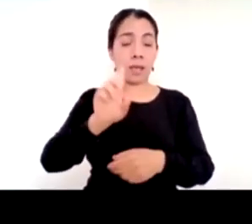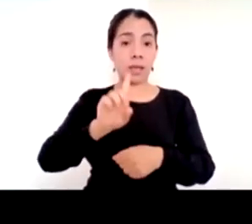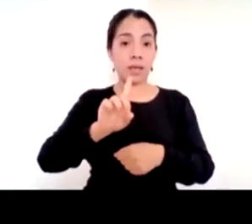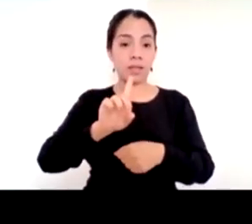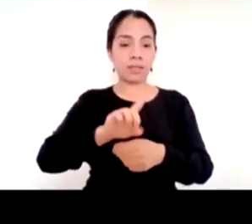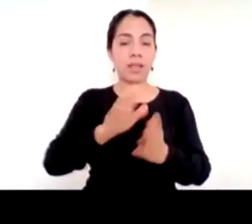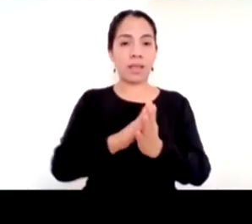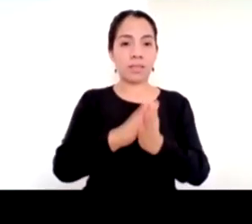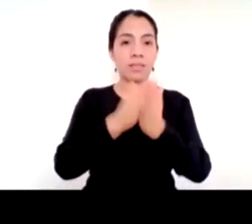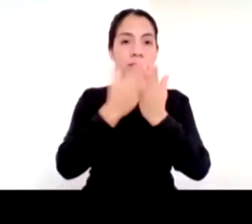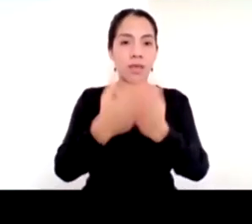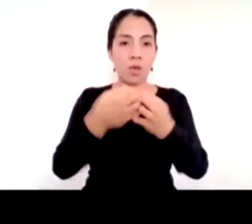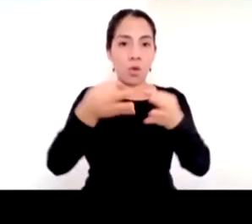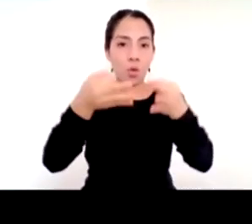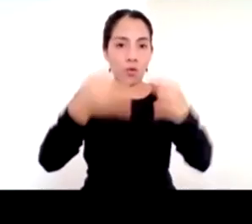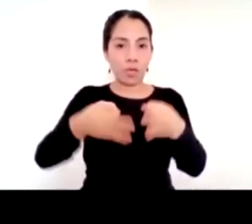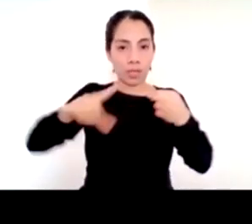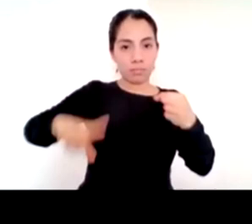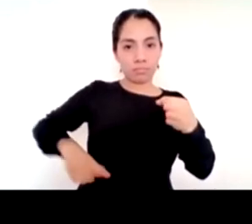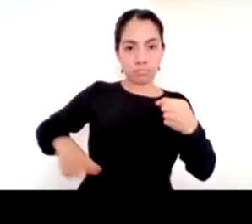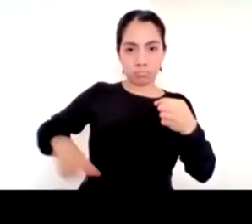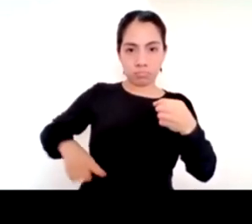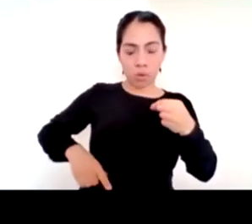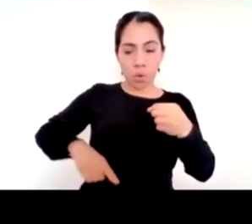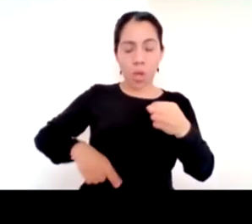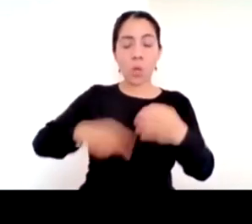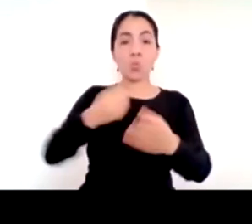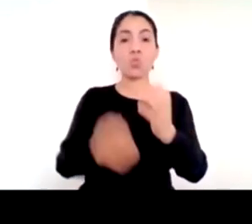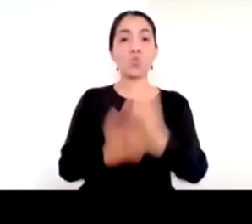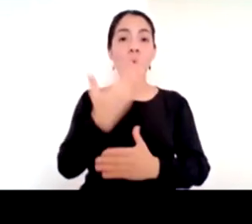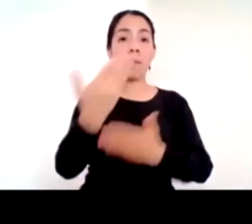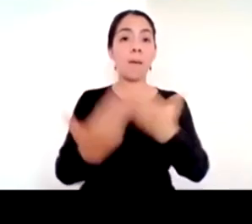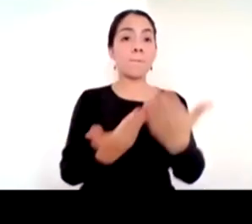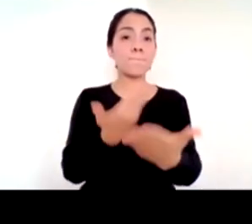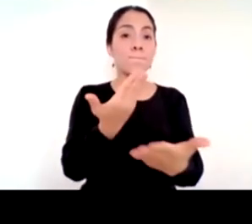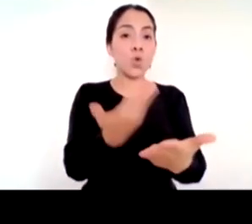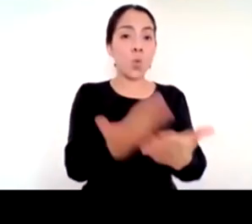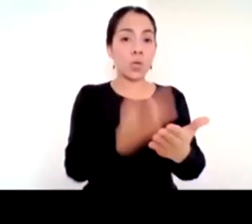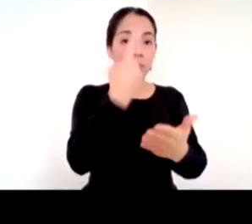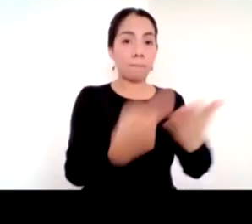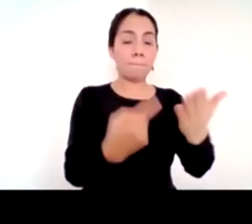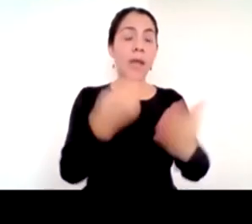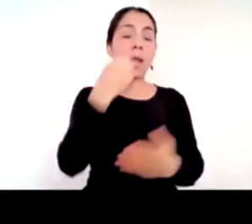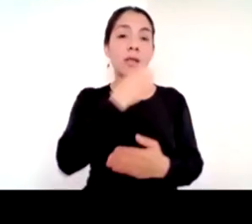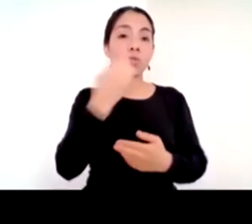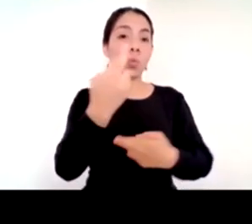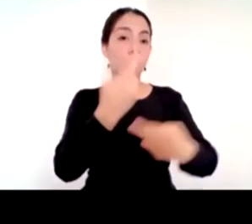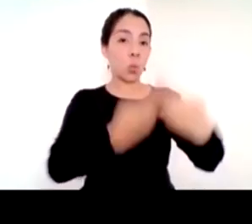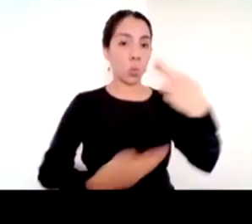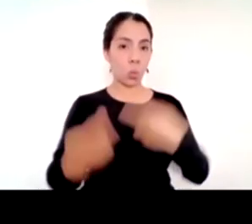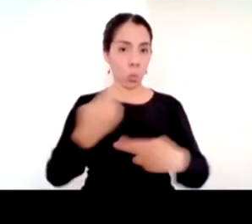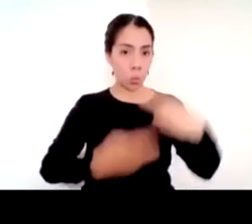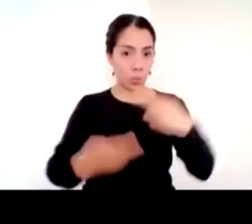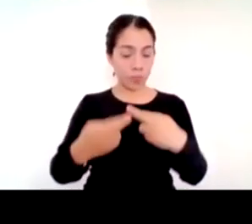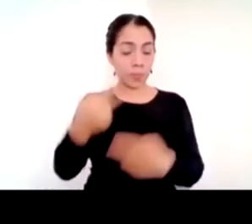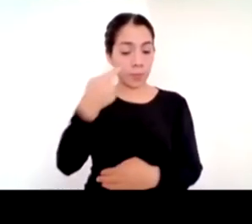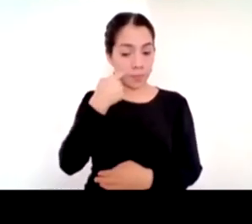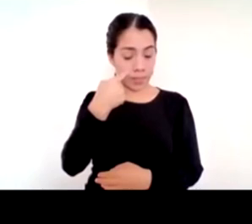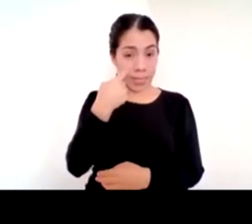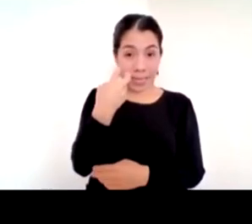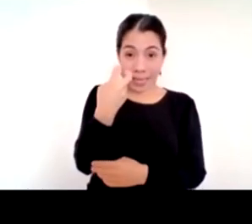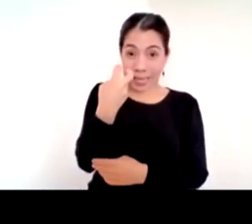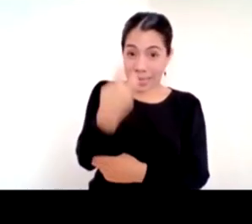reincorporación presencial educativa. Quiero señalar que este ejercicio es un ejercicio muy reflexionado,